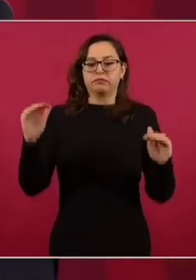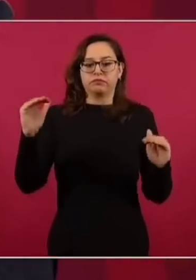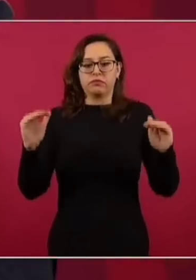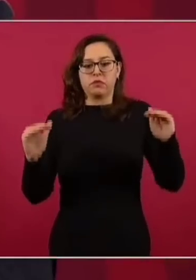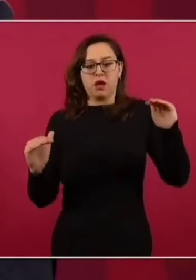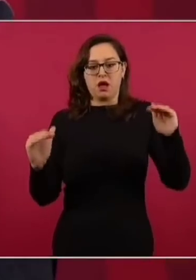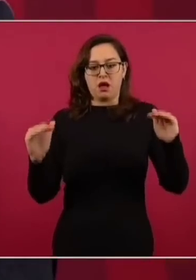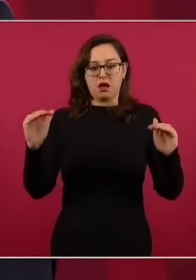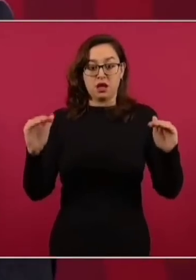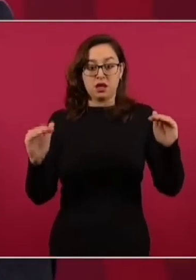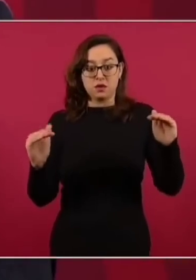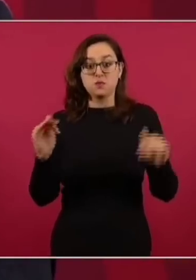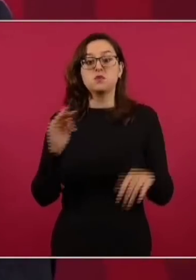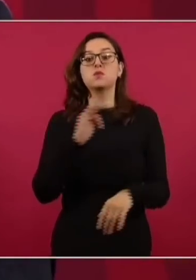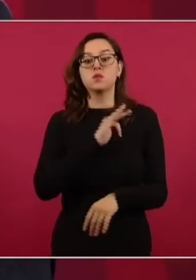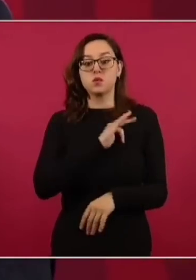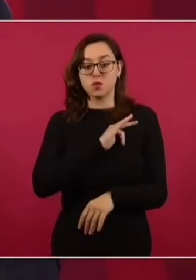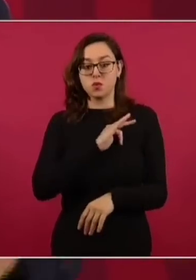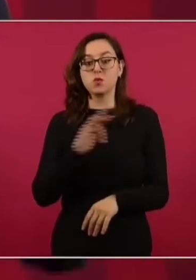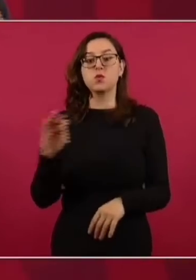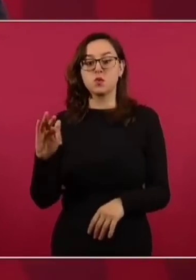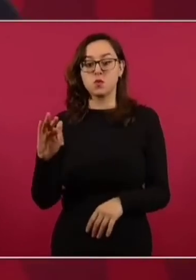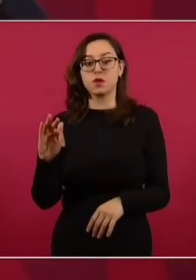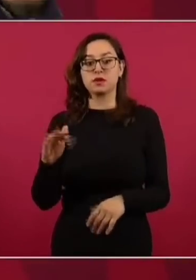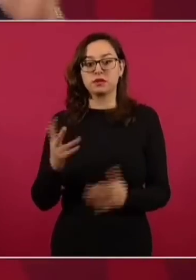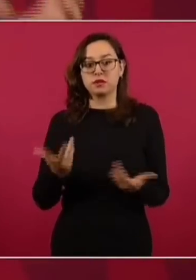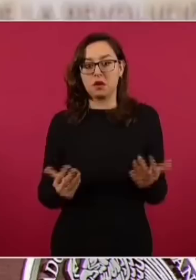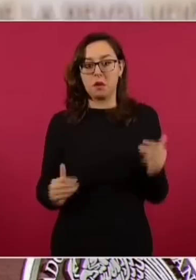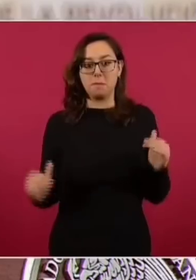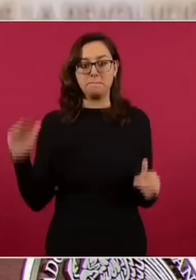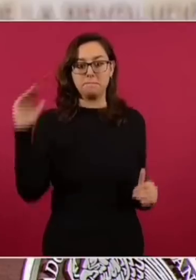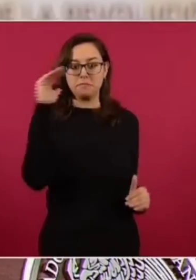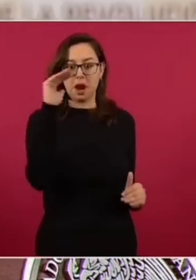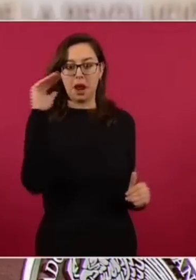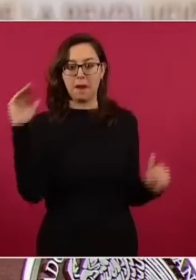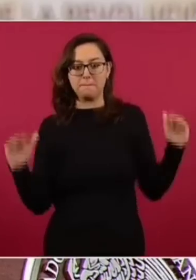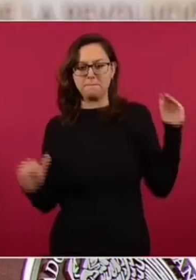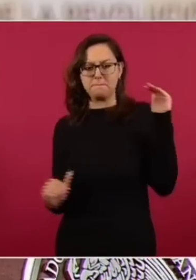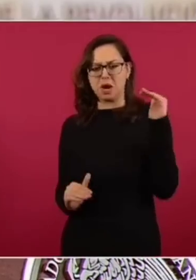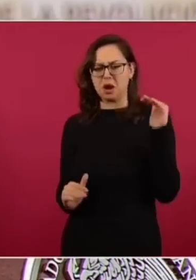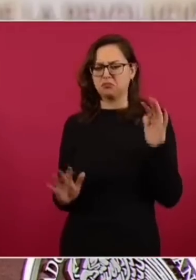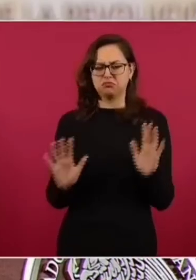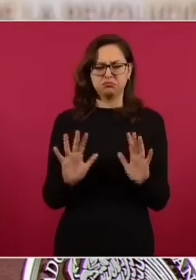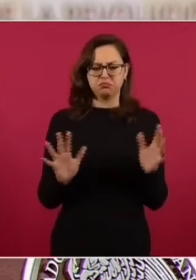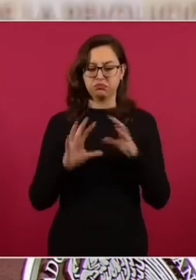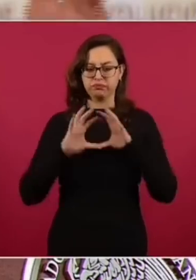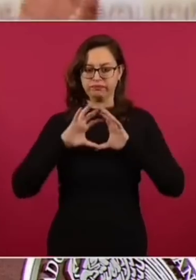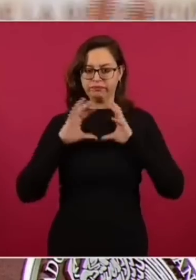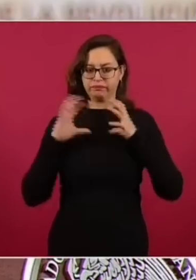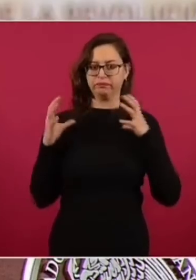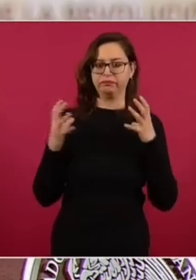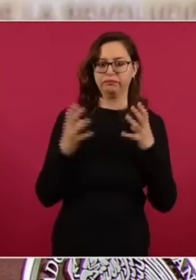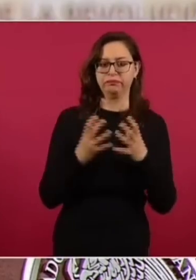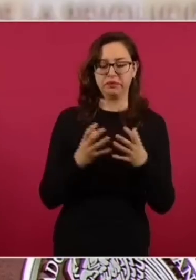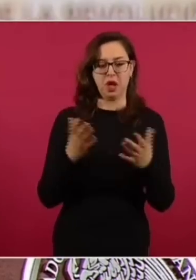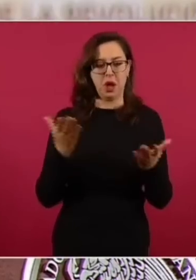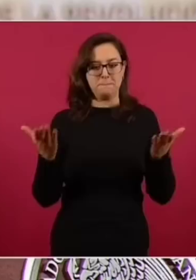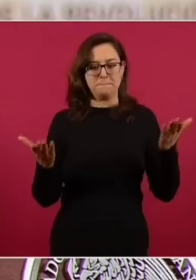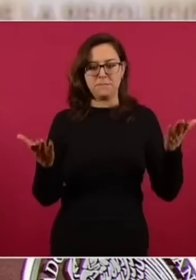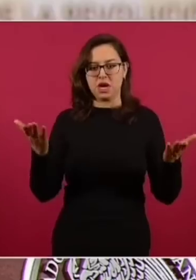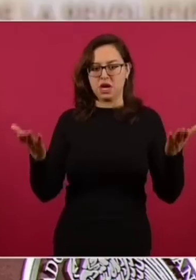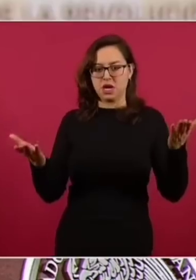no predominio de ninguna nación, no hegemonías.